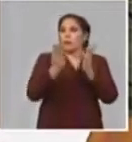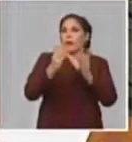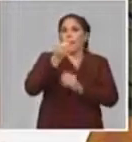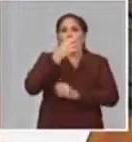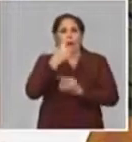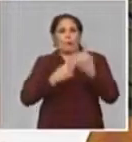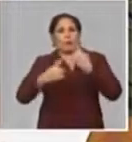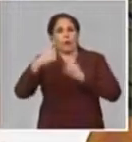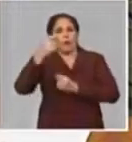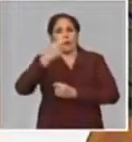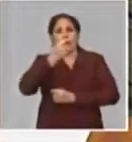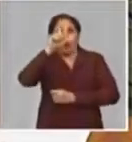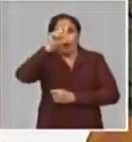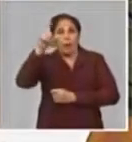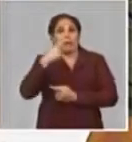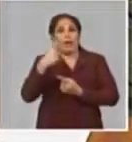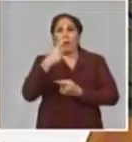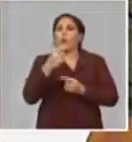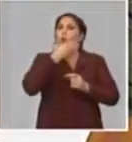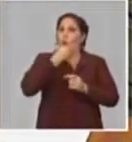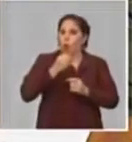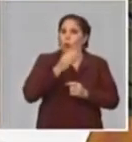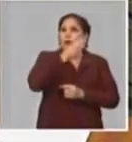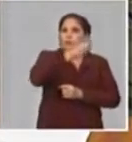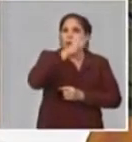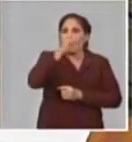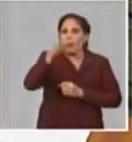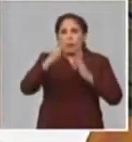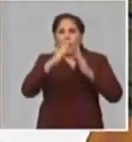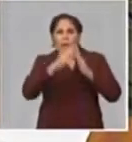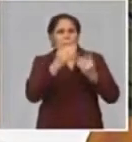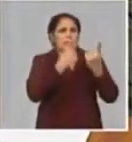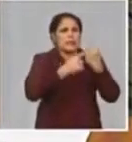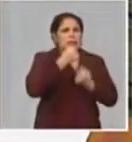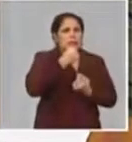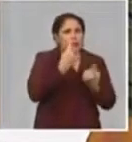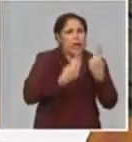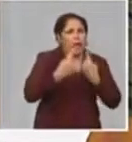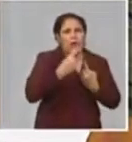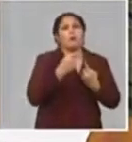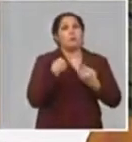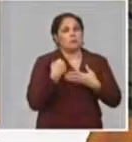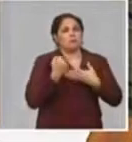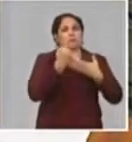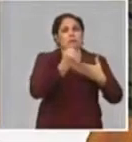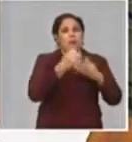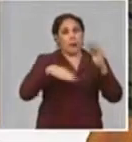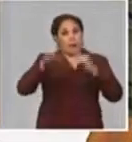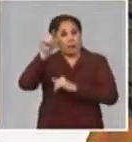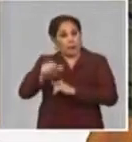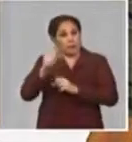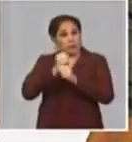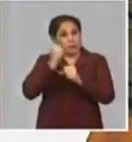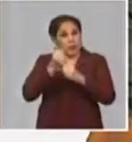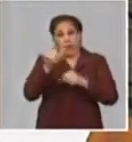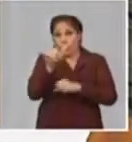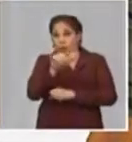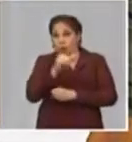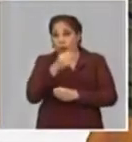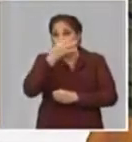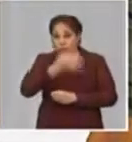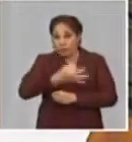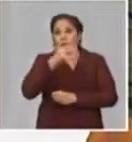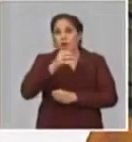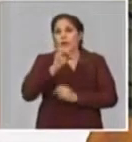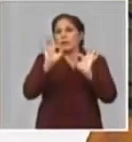medicamentos en cada una de las provincias, como bien decía la ministra de Trabajo. Y de igual manera, por ejemplo, en el caso